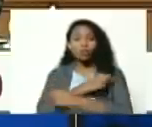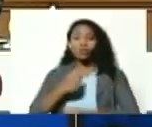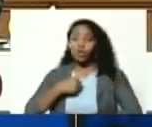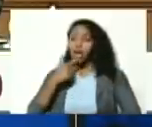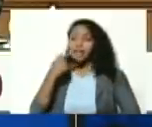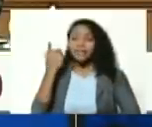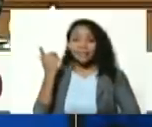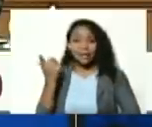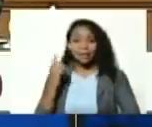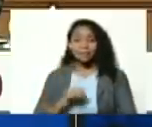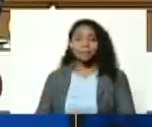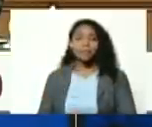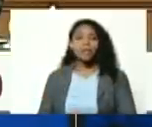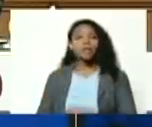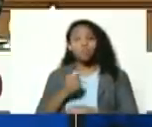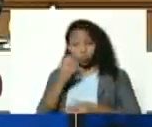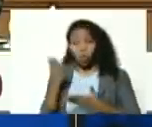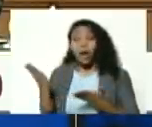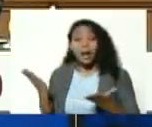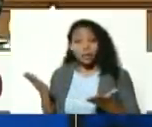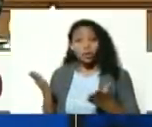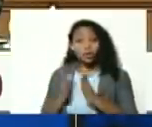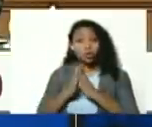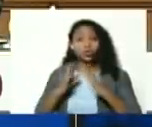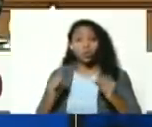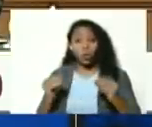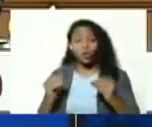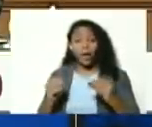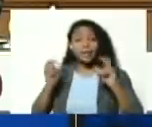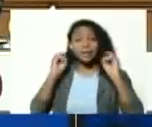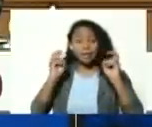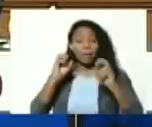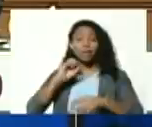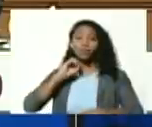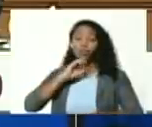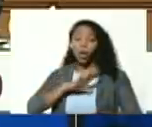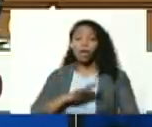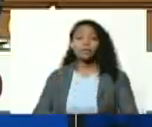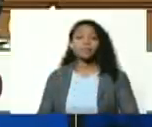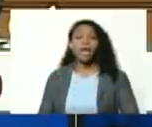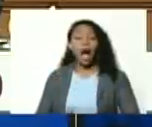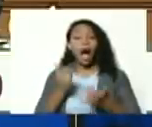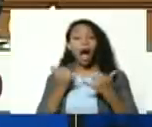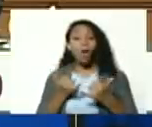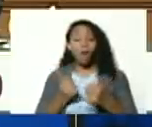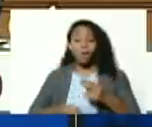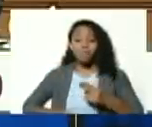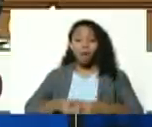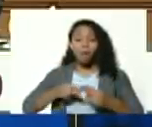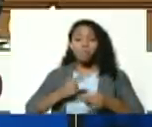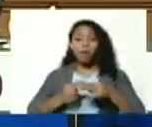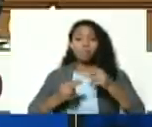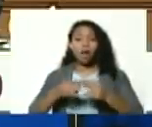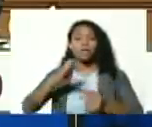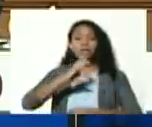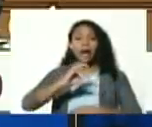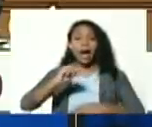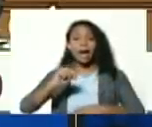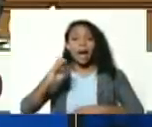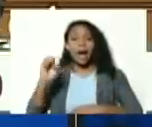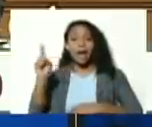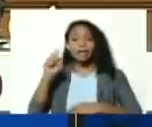le decía bueno con toda la vena de historiador ahora construye un consejo nacional electoral